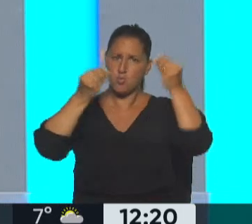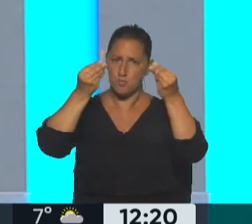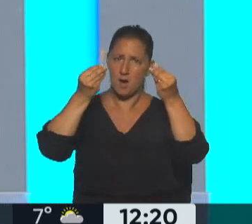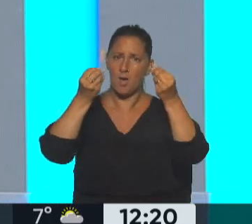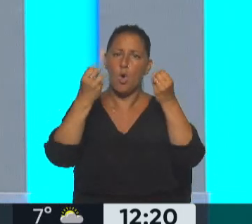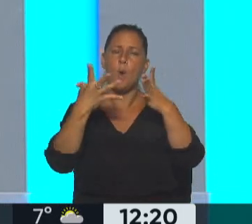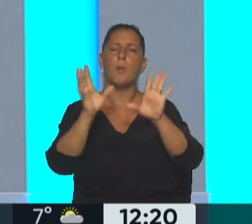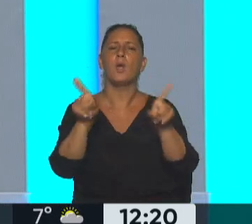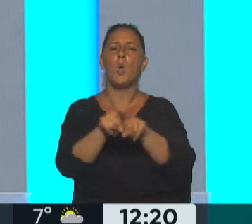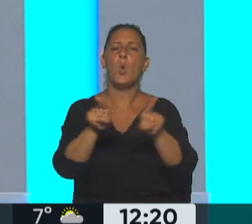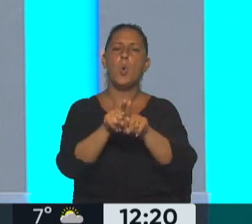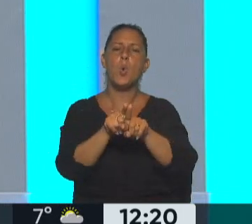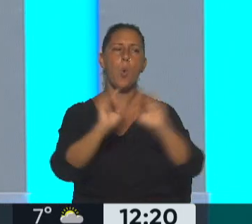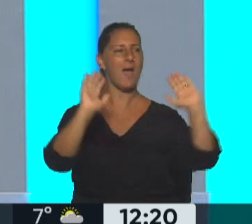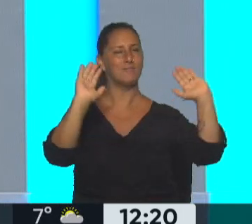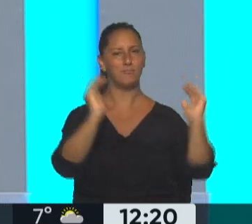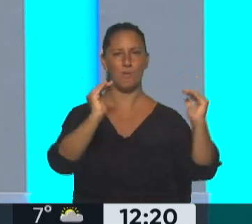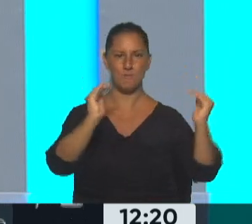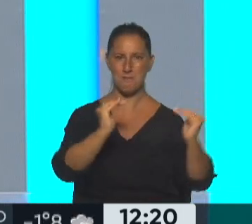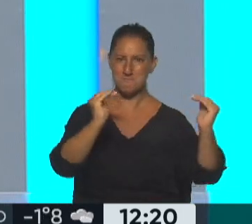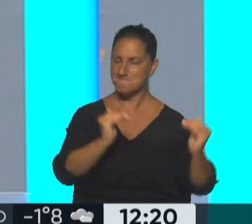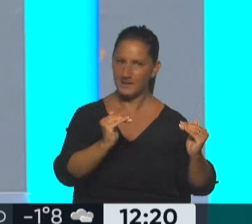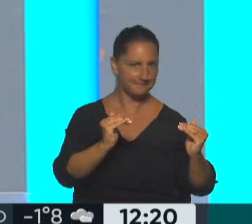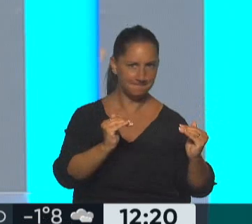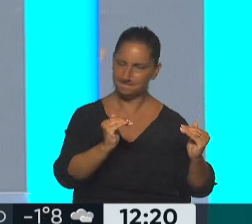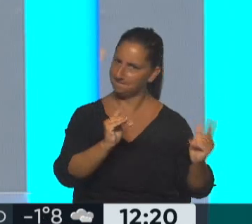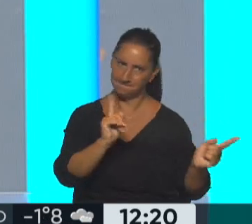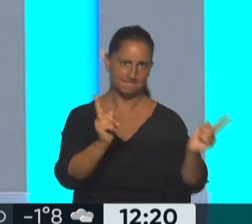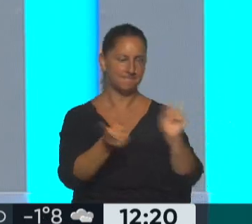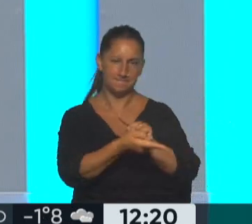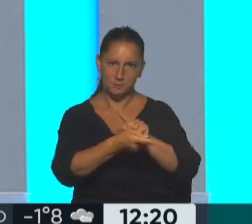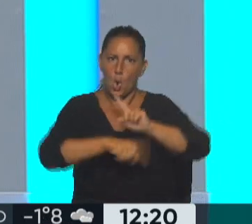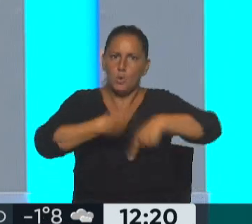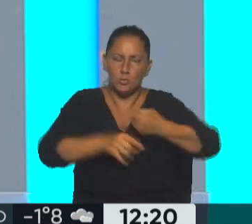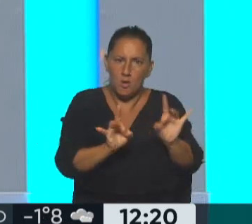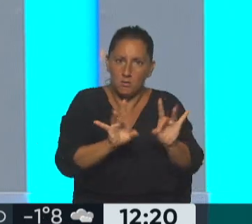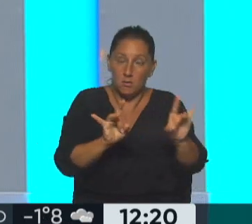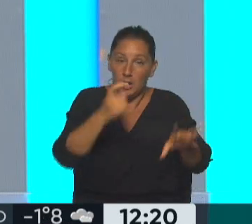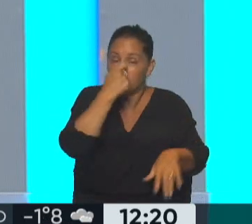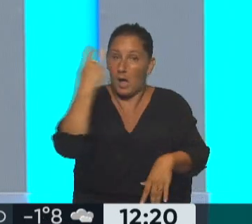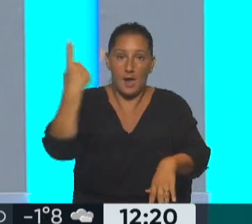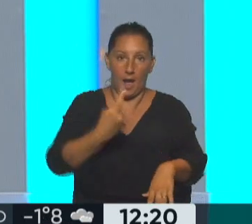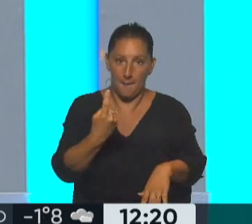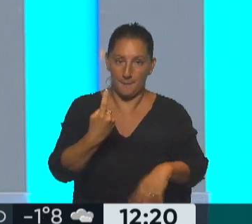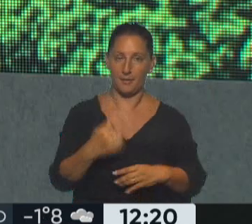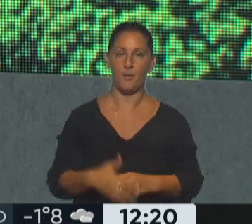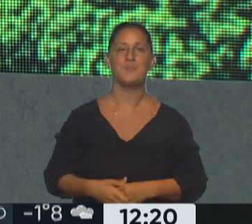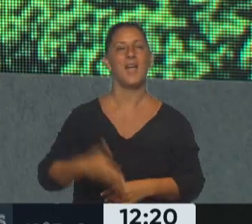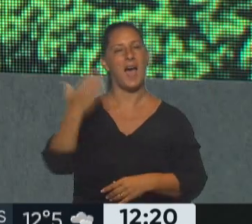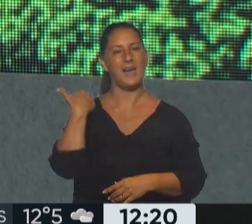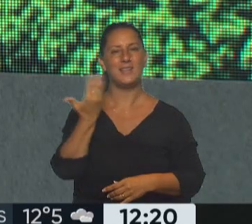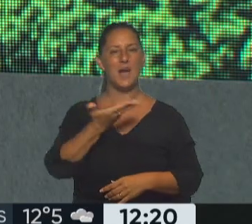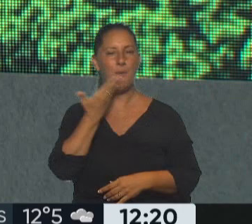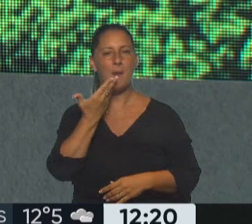autolimitarse y de disminuirse, parece que se sigue propagando y muy rápido. Exacto. Hablábamos fuera de aire del